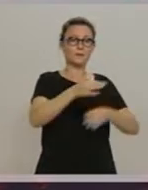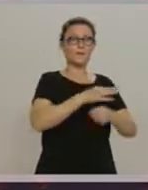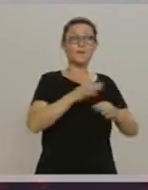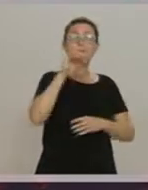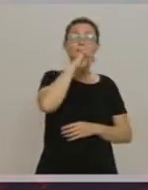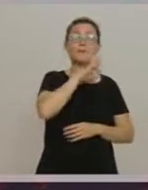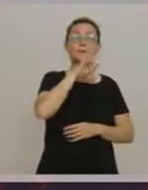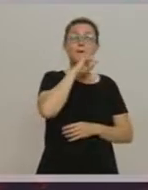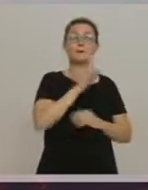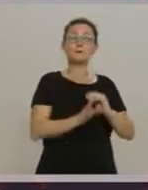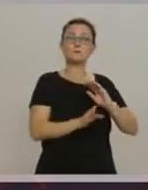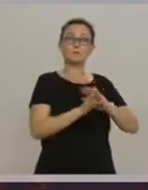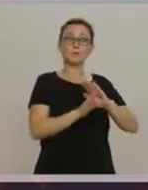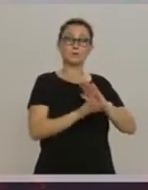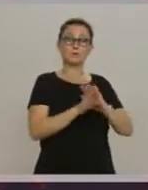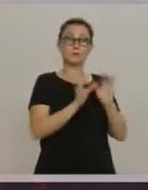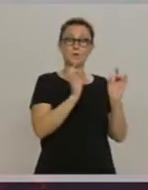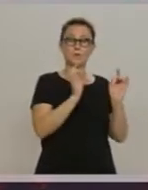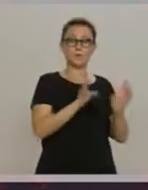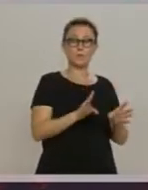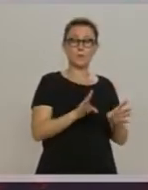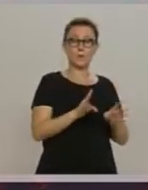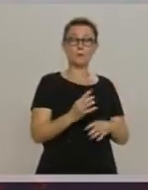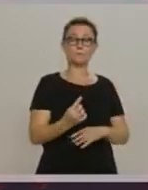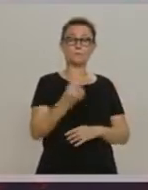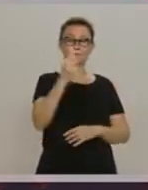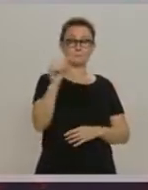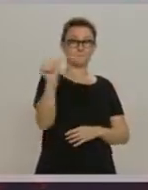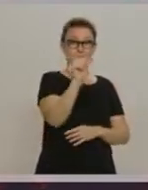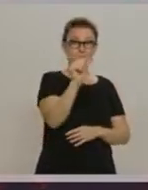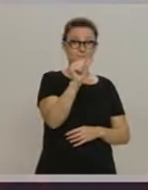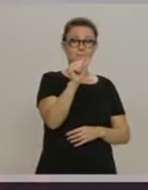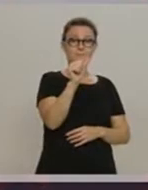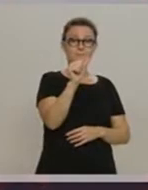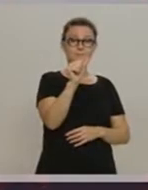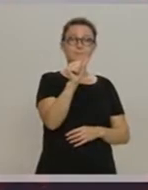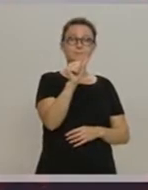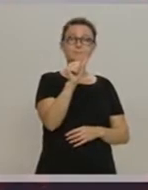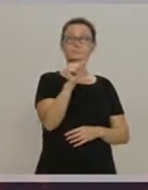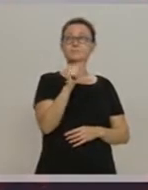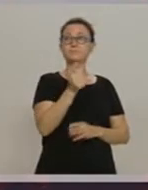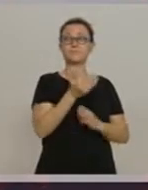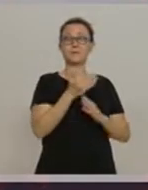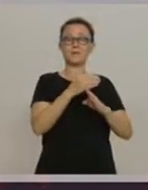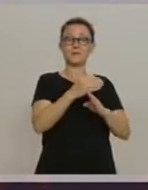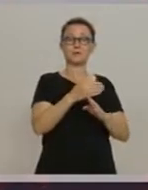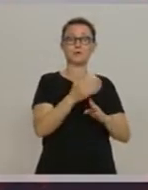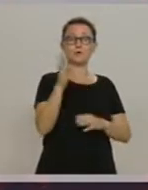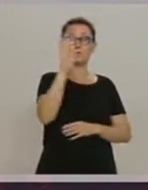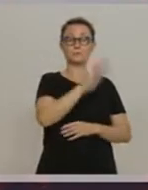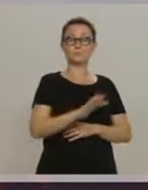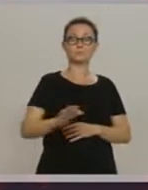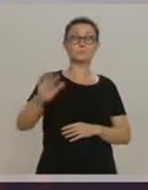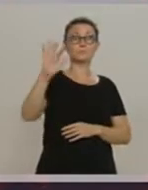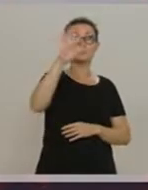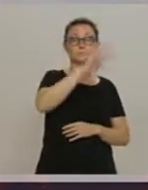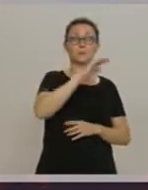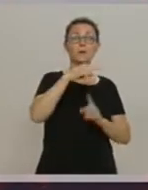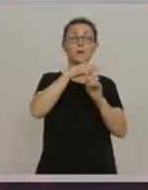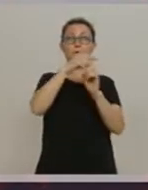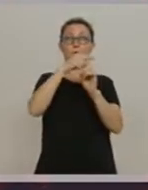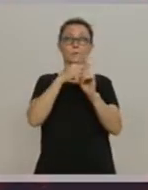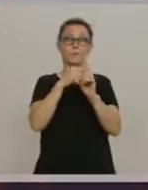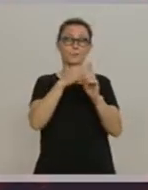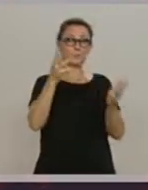se mantienen sin cambios en el noreste de la península y por el suroeste, y en el resto los valores máximos tienden a bajar, aunque de forma muy